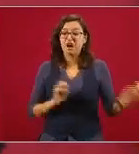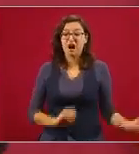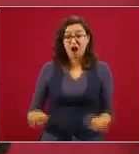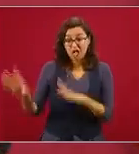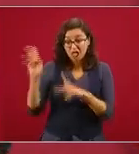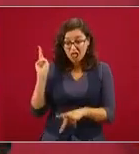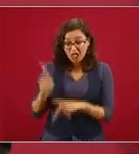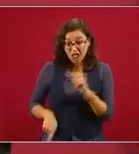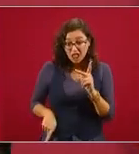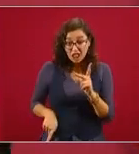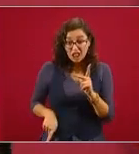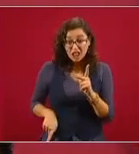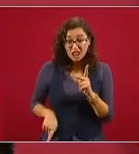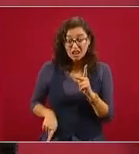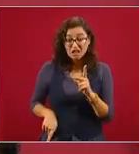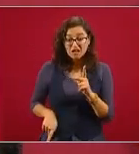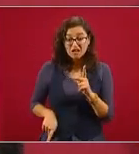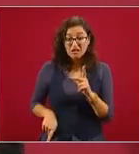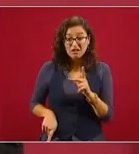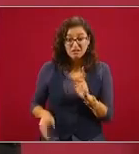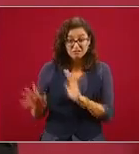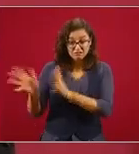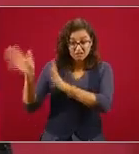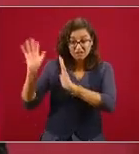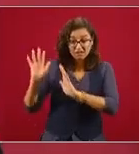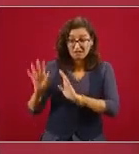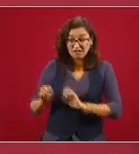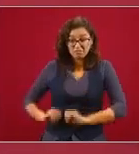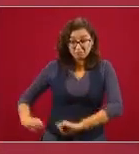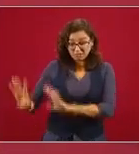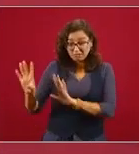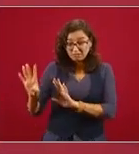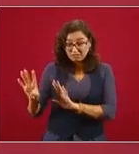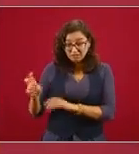a la mitad,